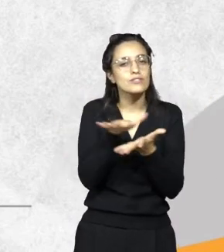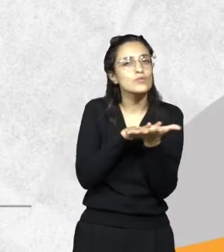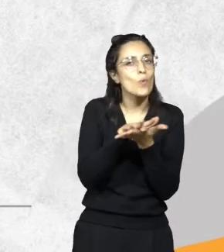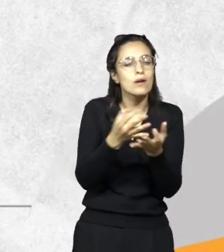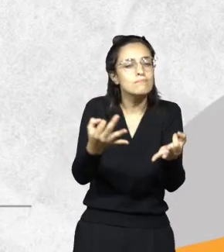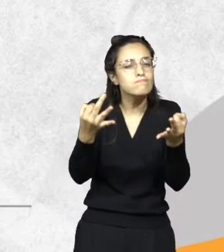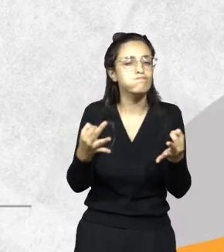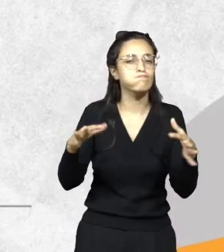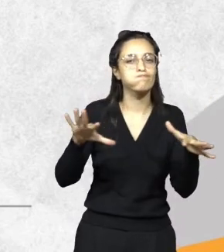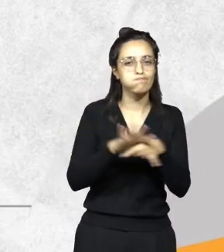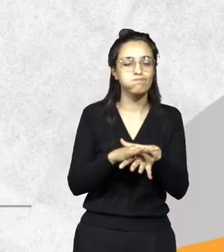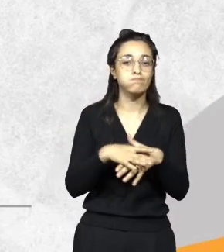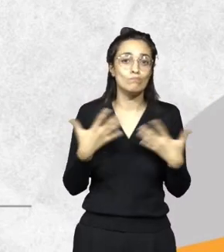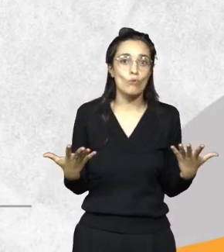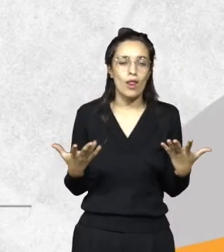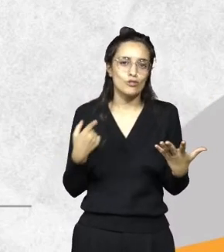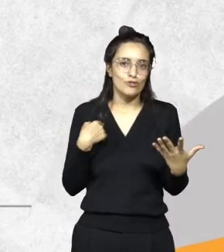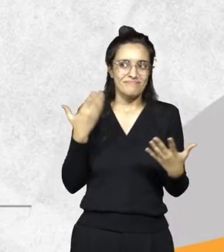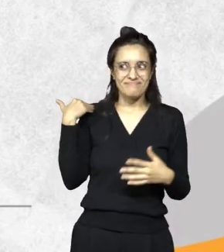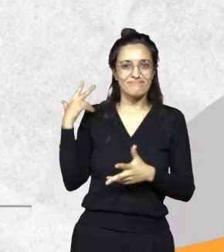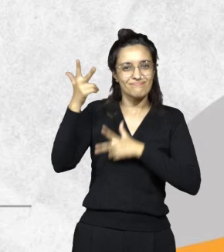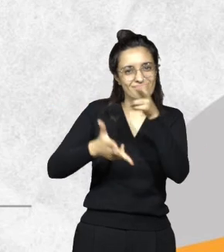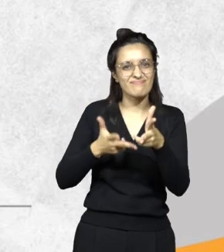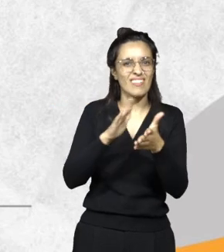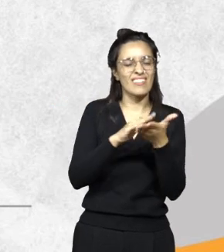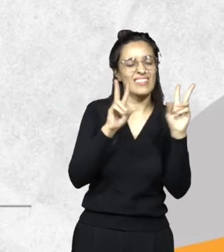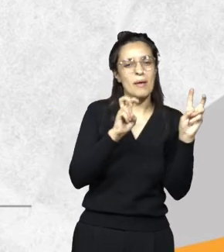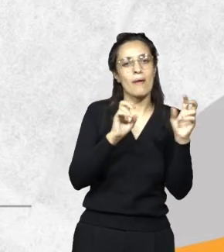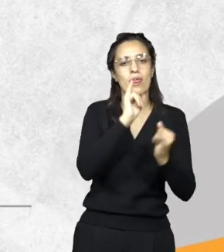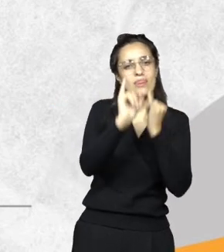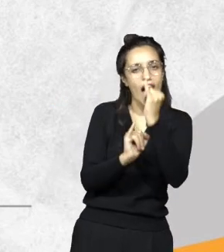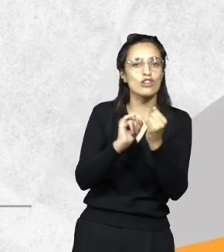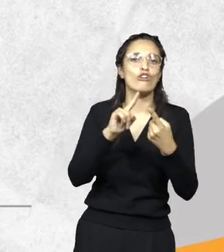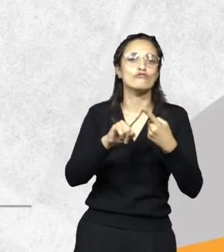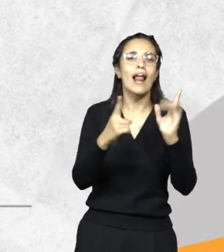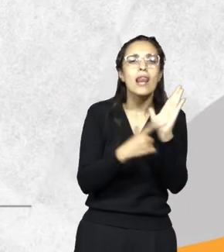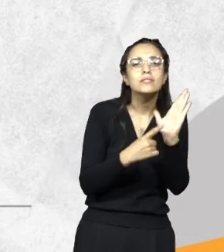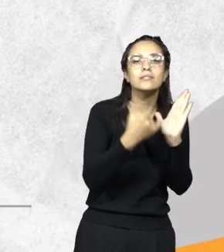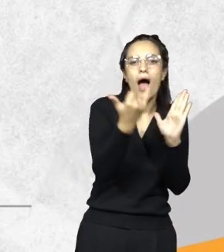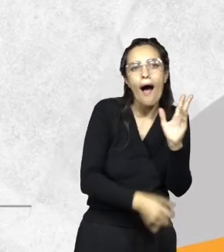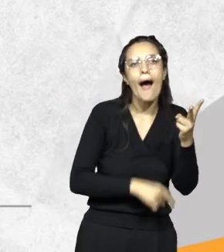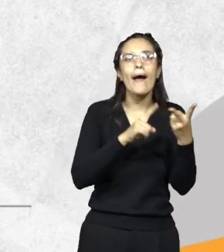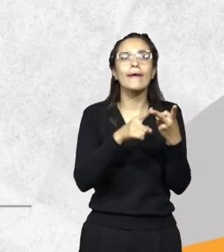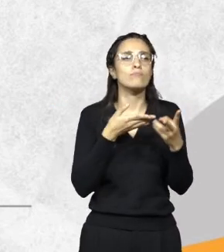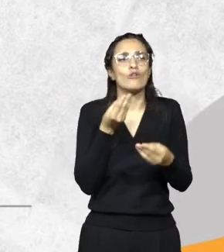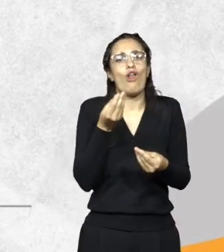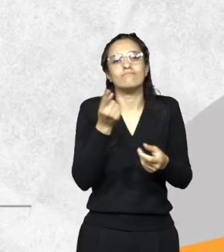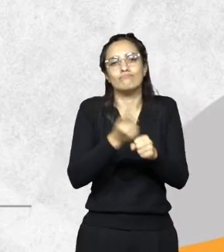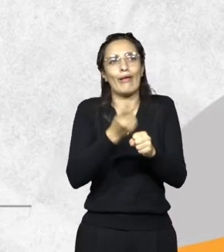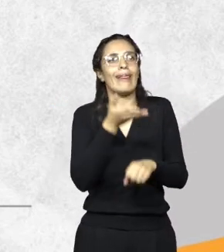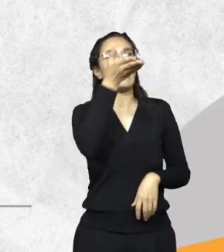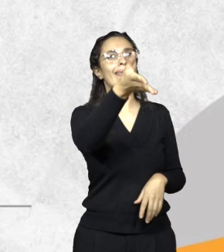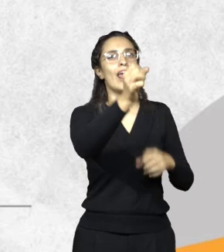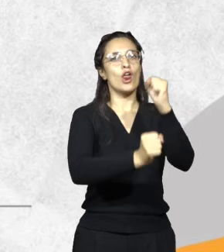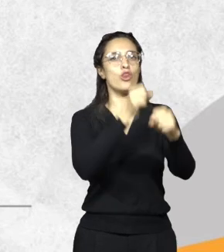datos que les hablaba recién, de saber, ¿tiene licencia o no tiene licencia? No puedo ir a una industria y querer cerrarle las puertas porque tiene